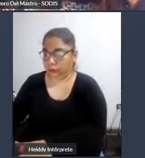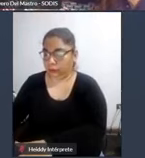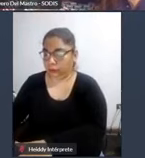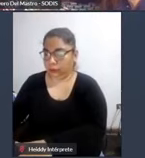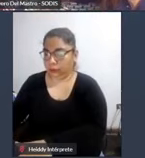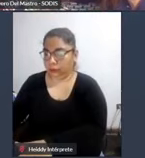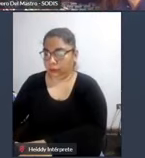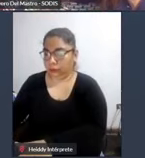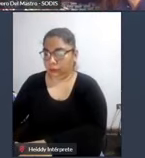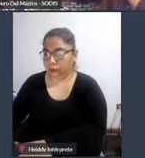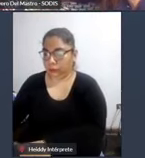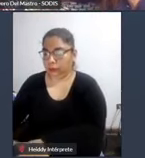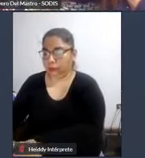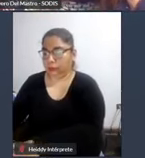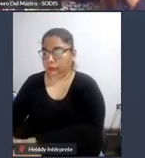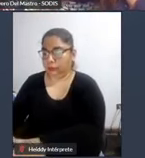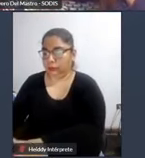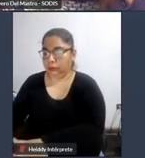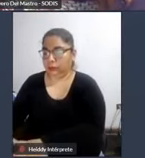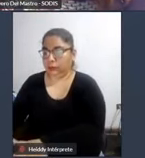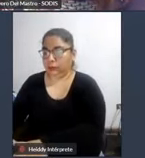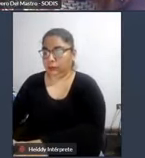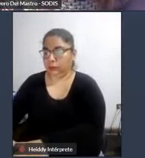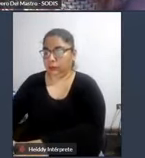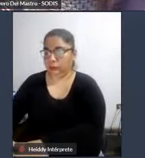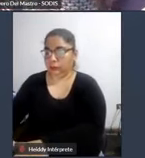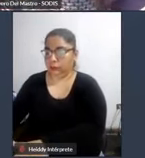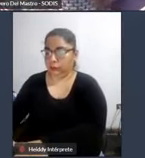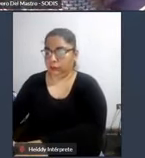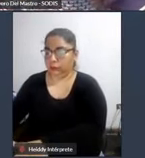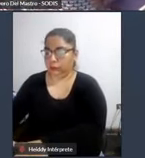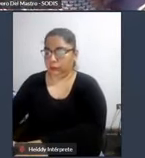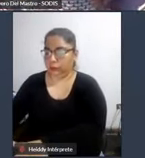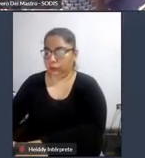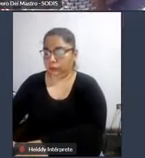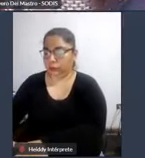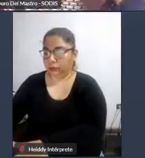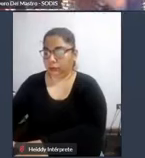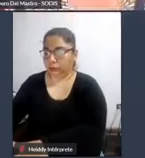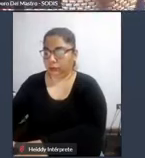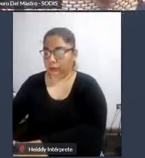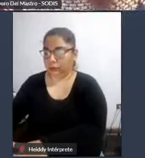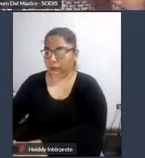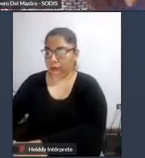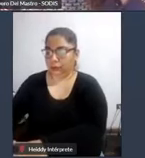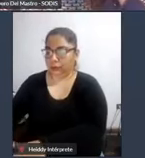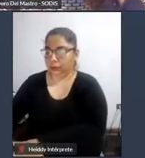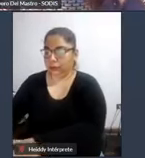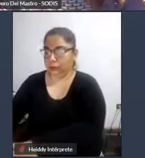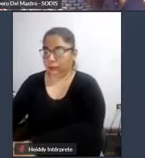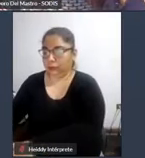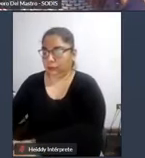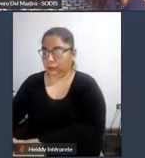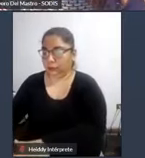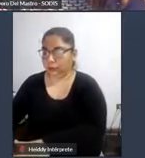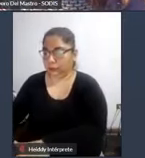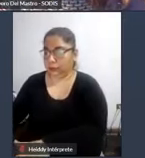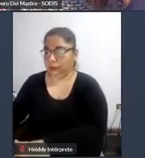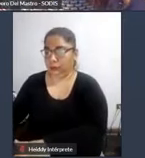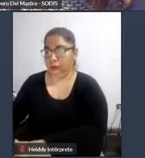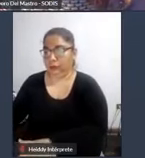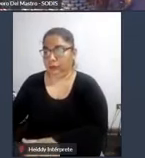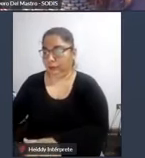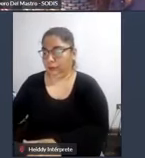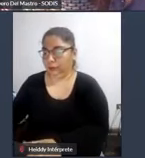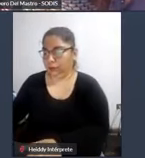informan internos si es que ya estamos con Marilero y Discapacidad Sodis Marilero después vamos bueno